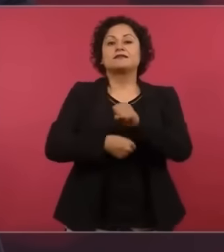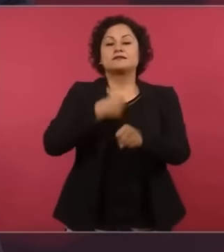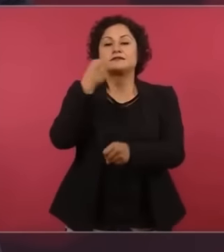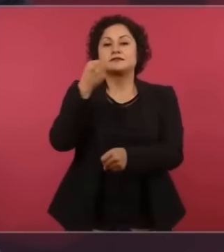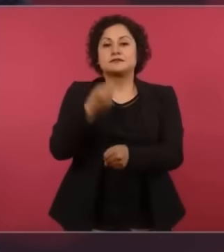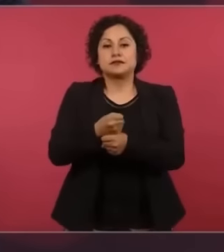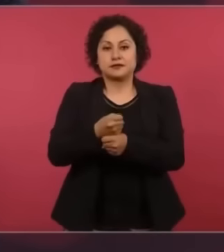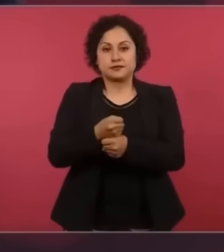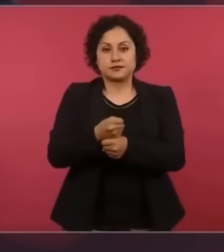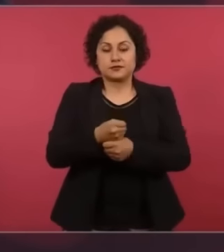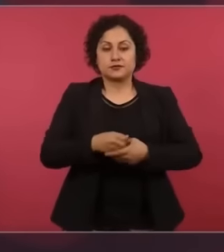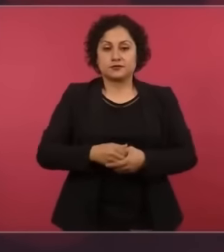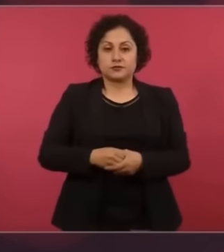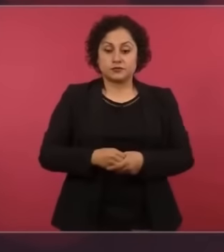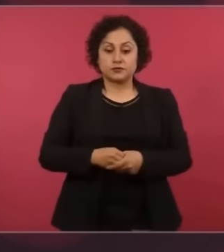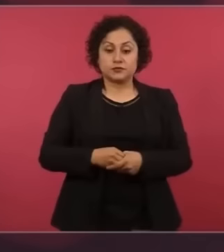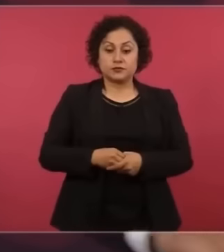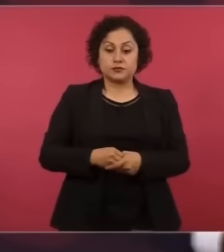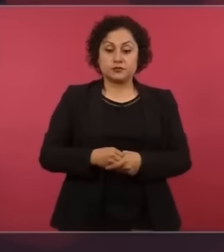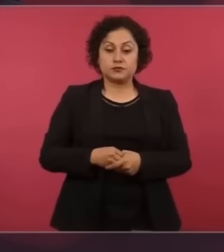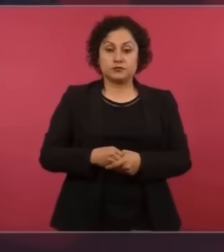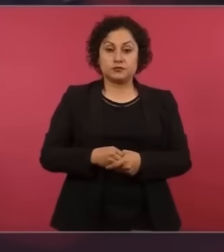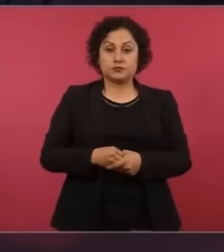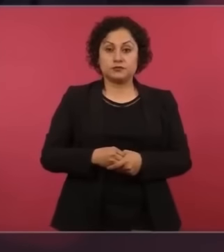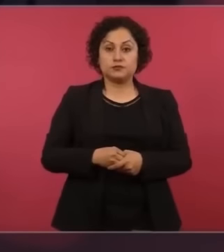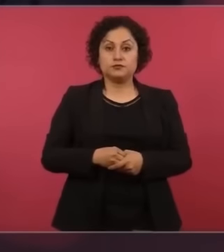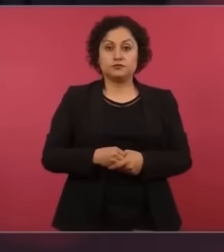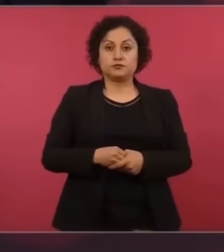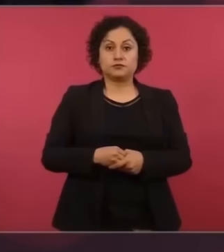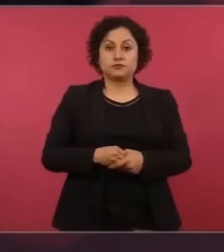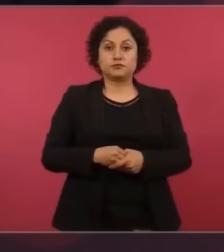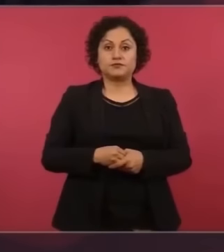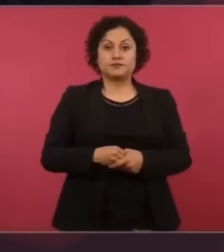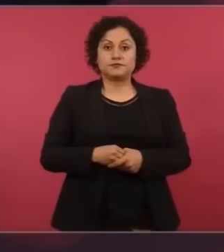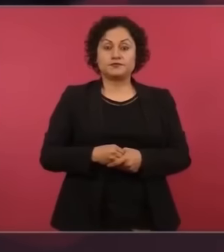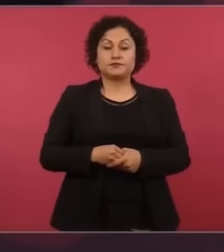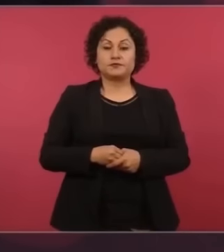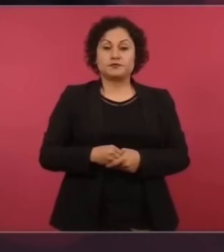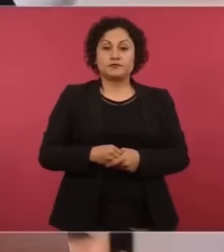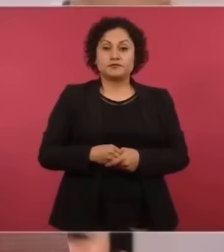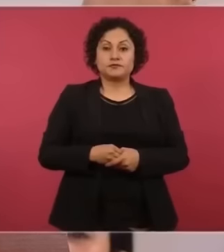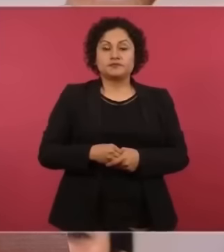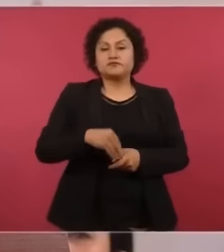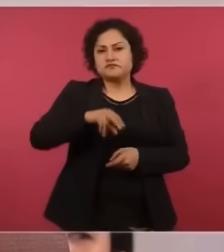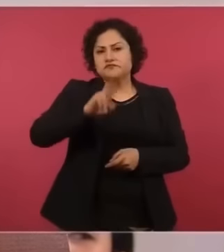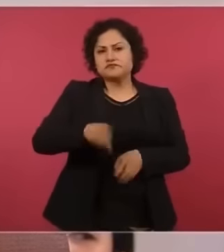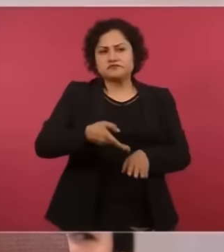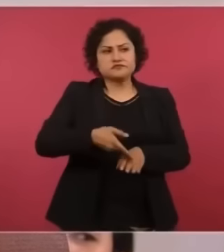se aplicó una política de pillaje,